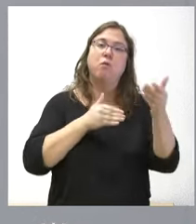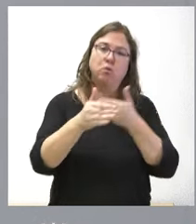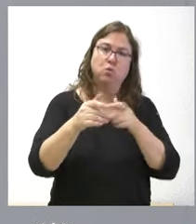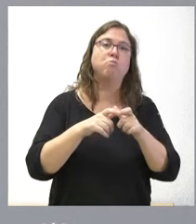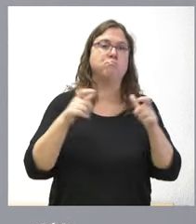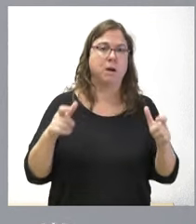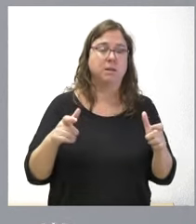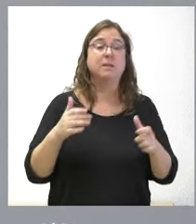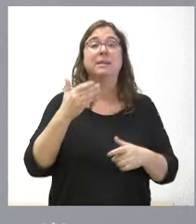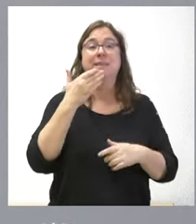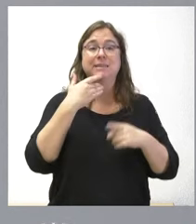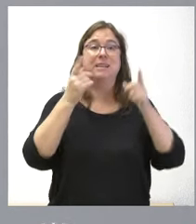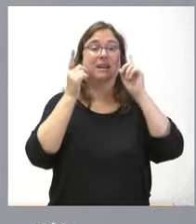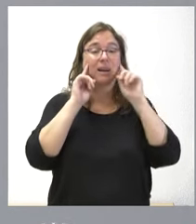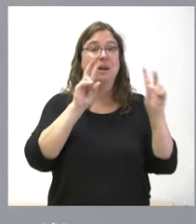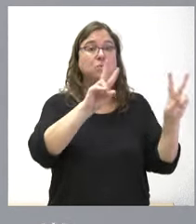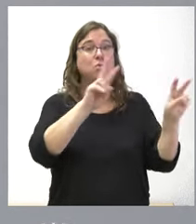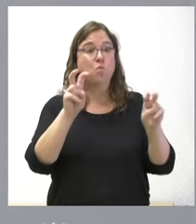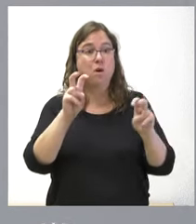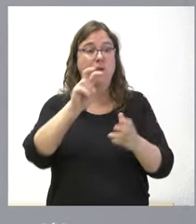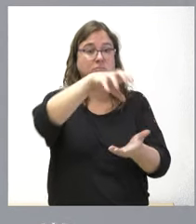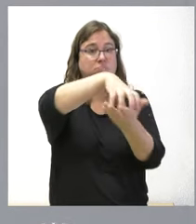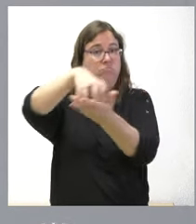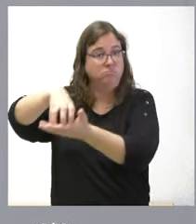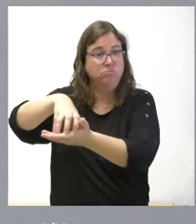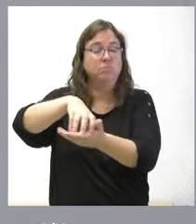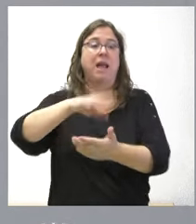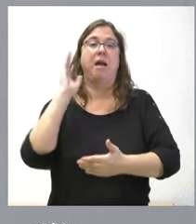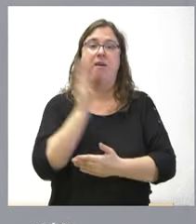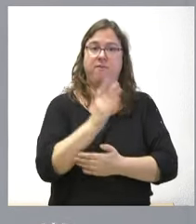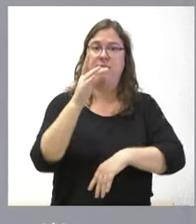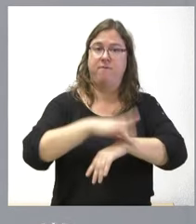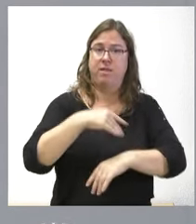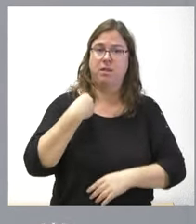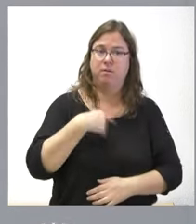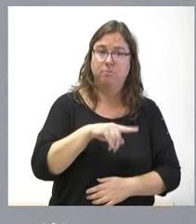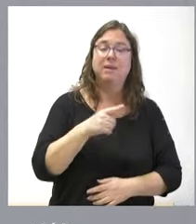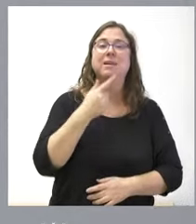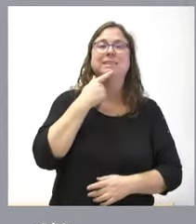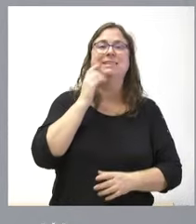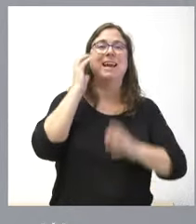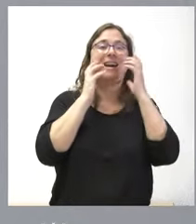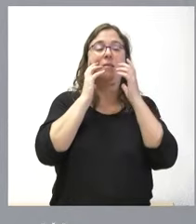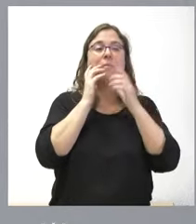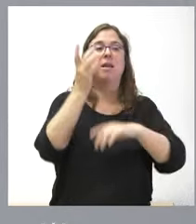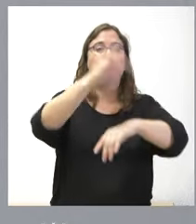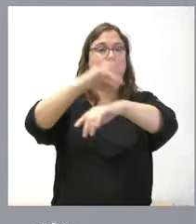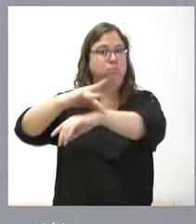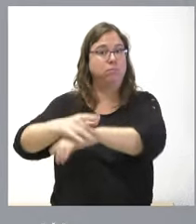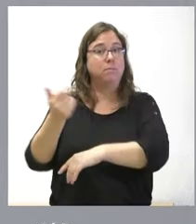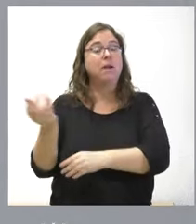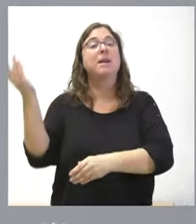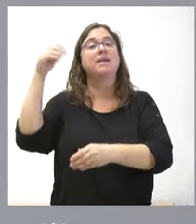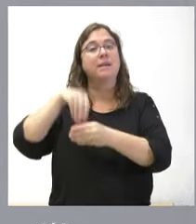si hay nuevas explotaciones que son afectadas y también nuevas unidades de ganado que lo son en el mismo importe